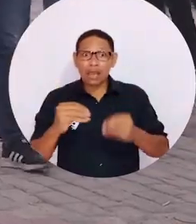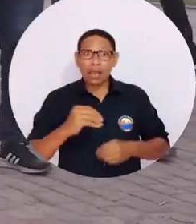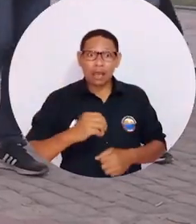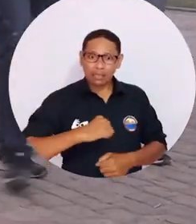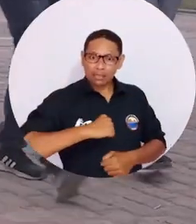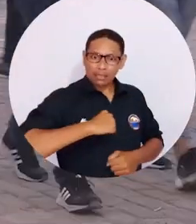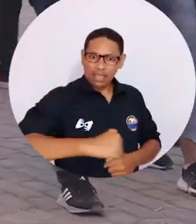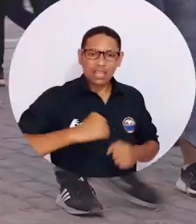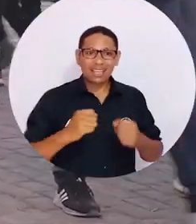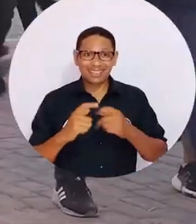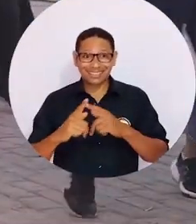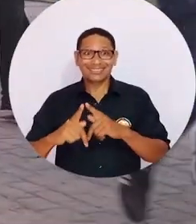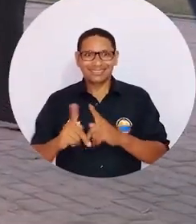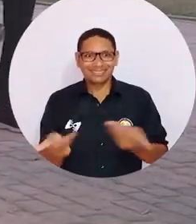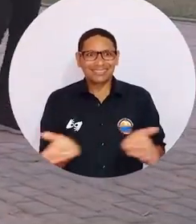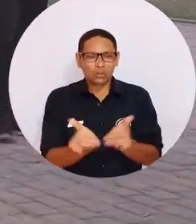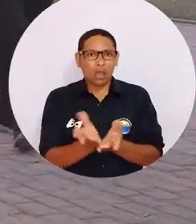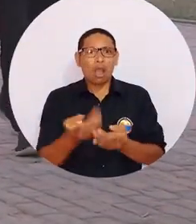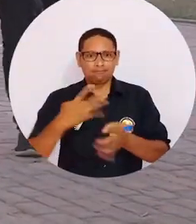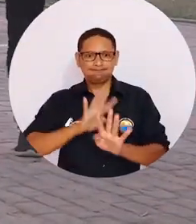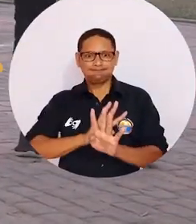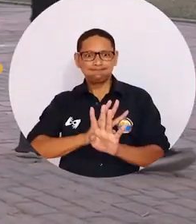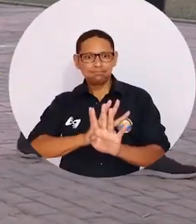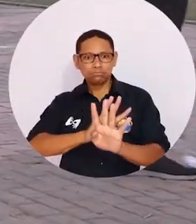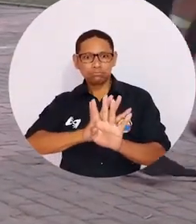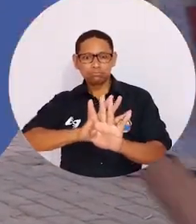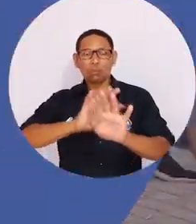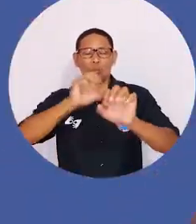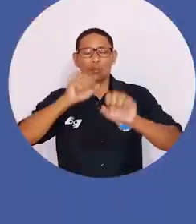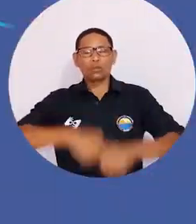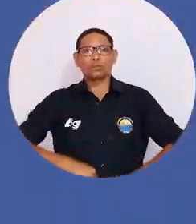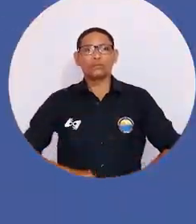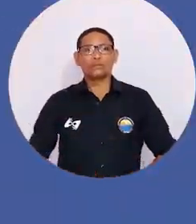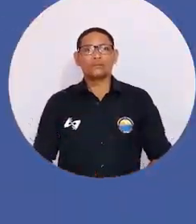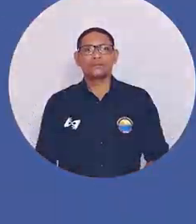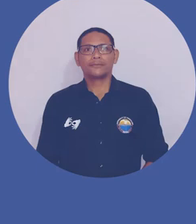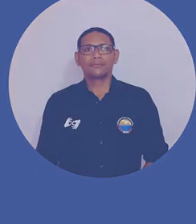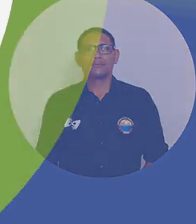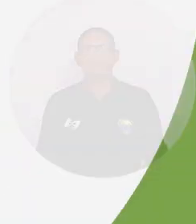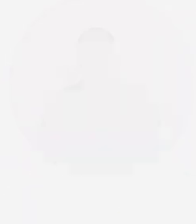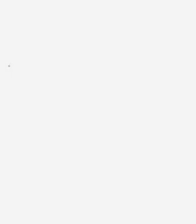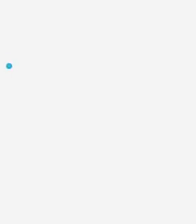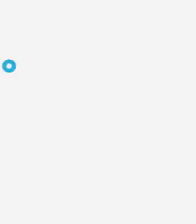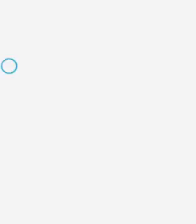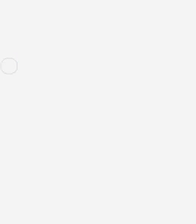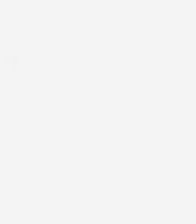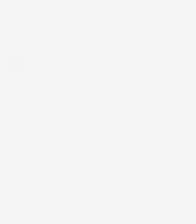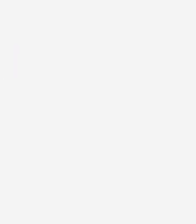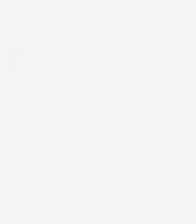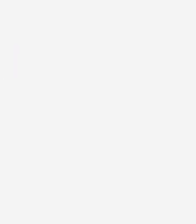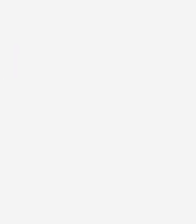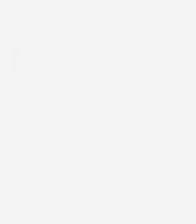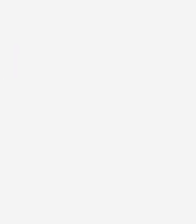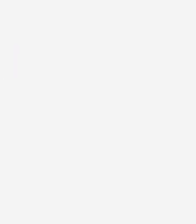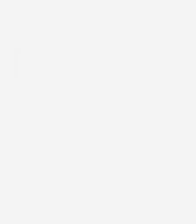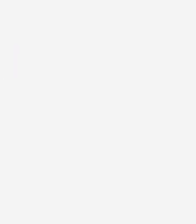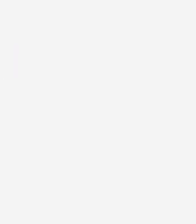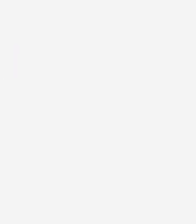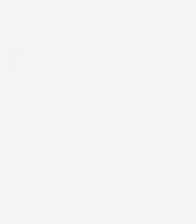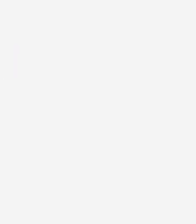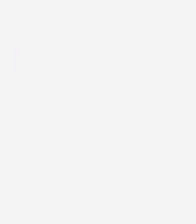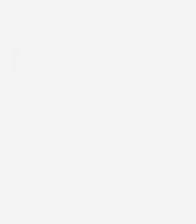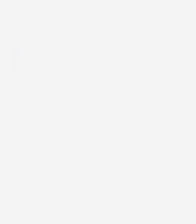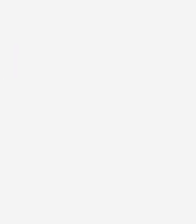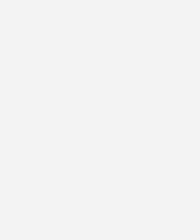constitucional de la comunidad universitaria para movilizarse pública y pacíficamente. Universidad del Magdalena, aún más